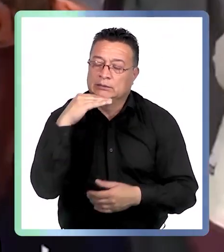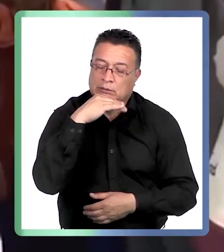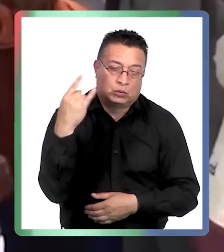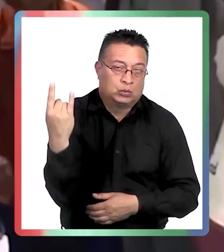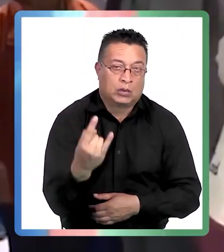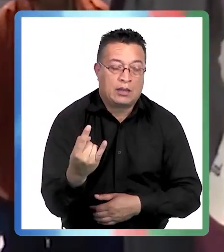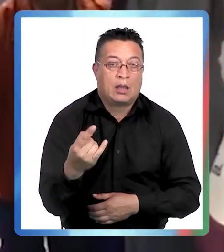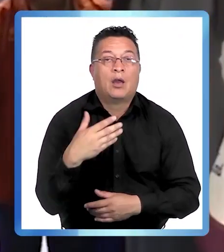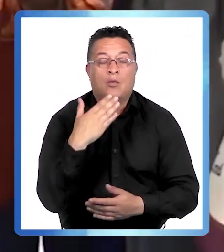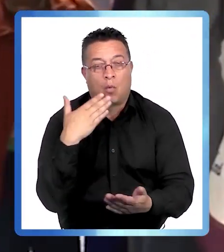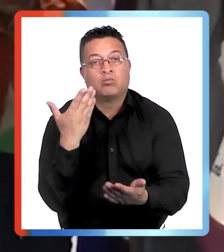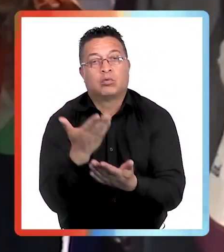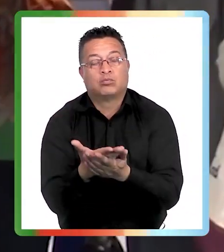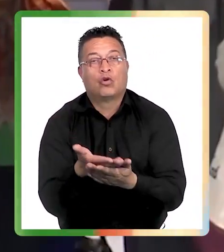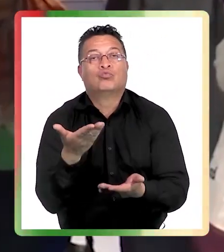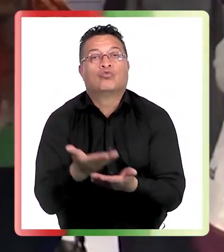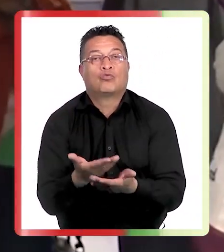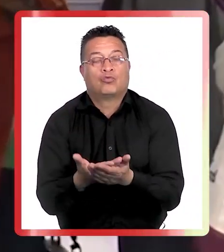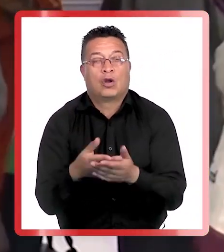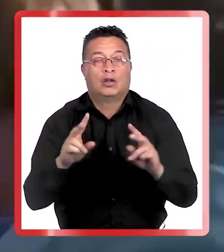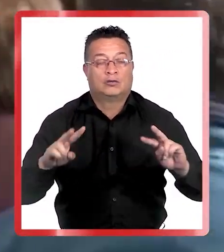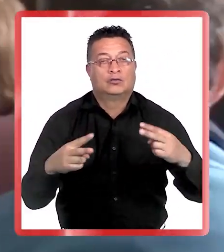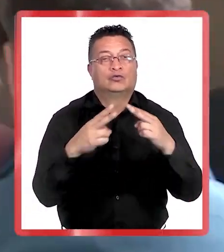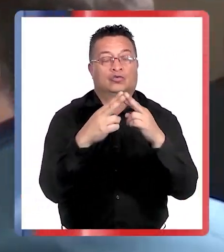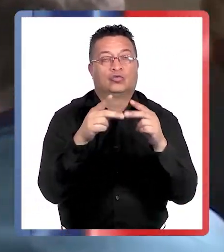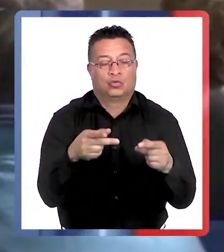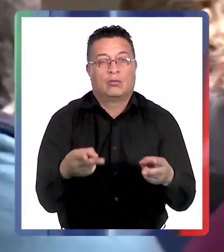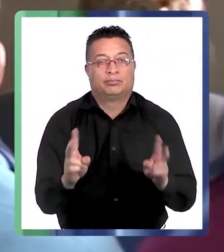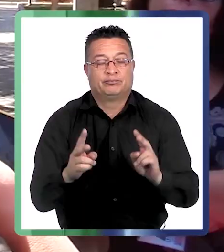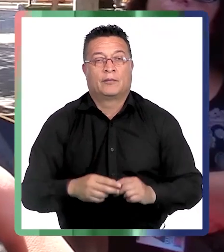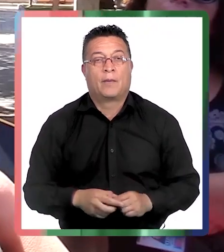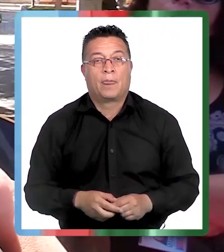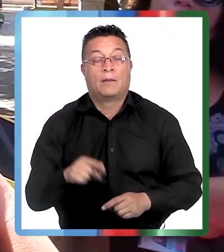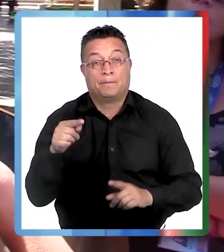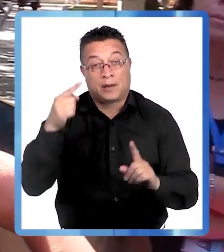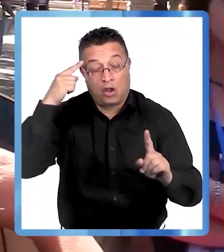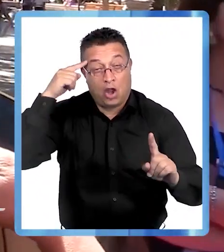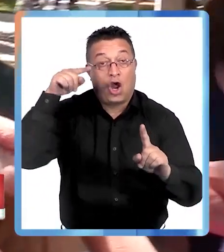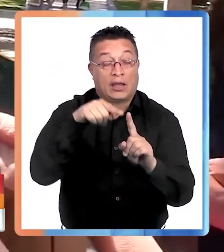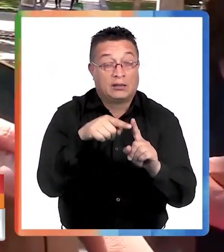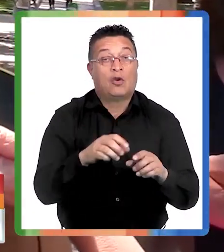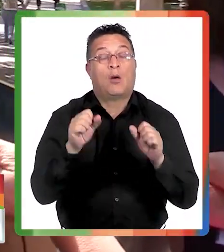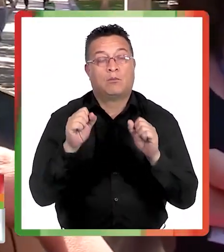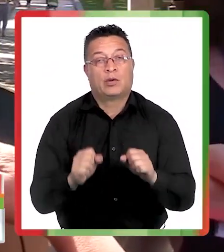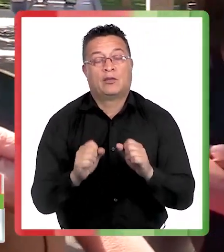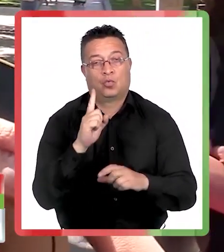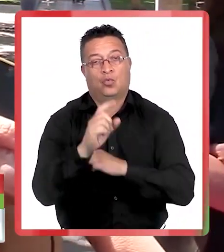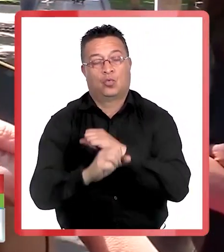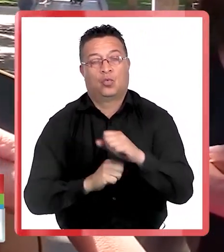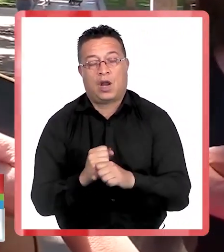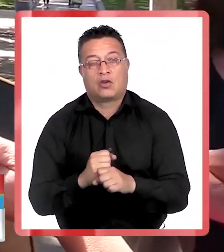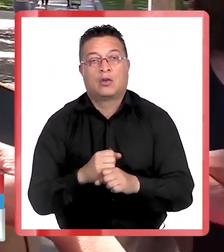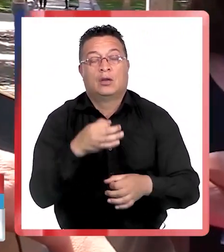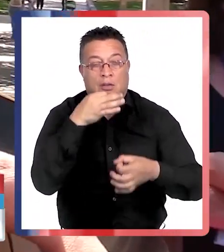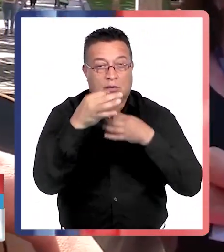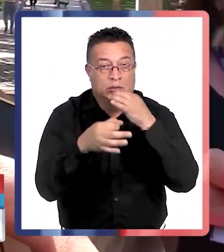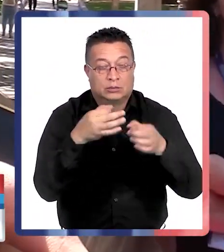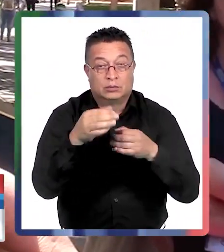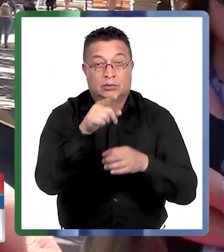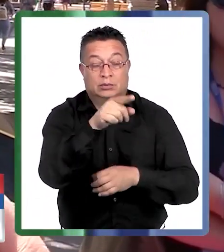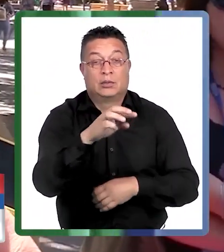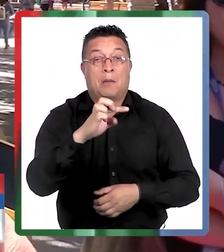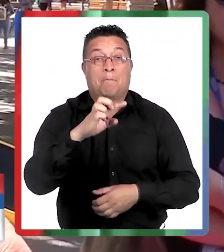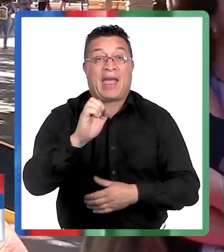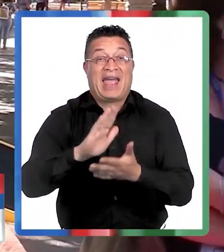lo que se propone es aprovechar infraestructura disponible. Tenemos un objetivo, hemos podido este año ir a hablar con Don Máximo Pacheco,